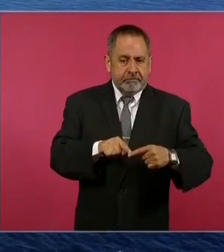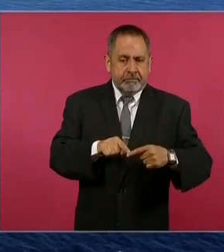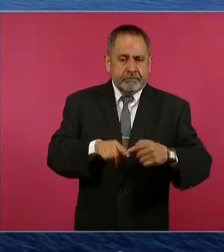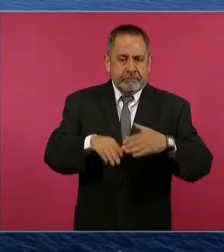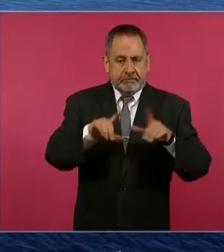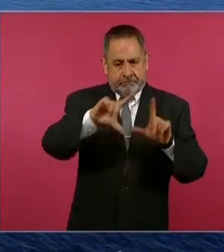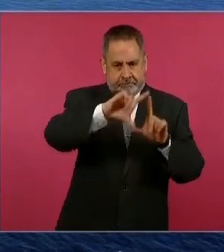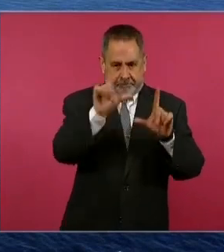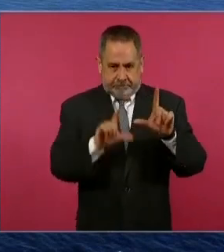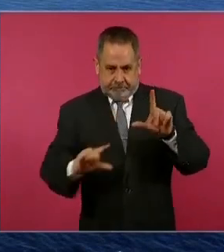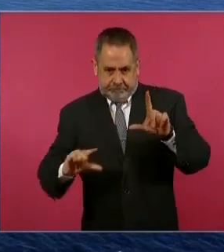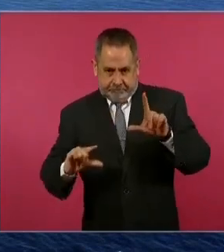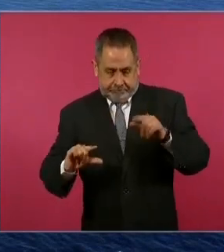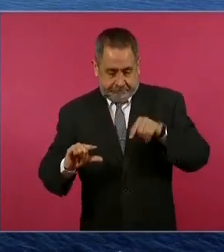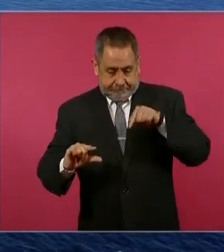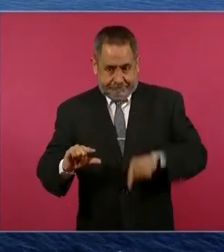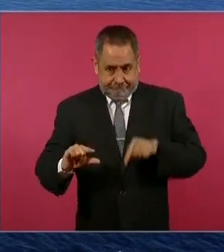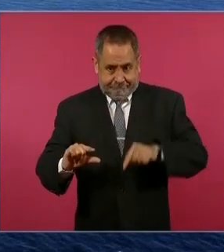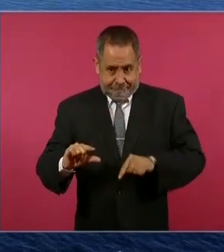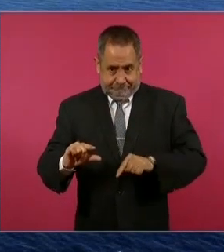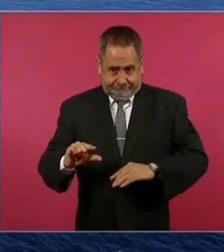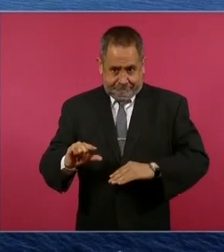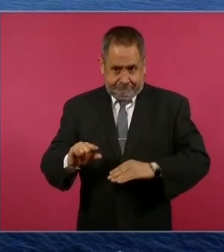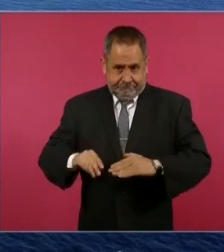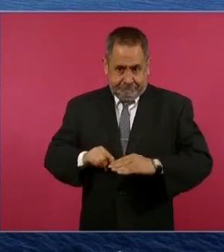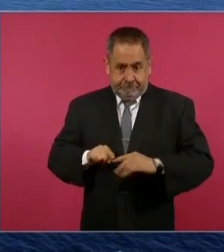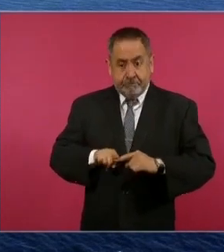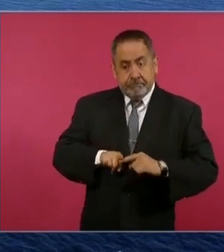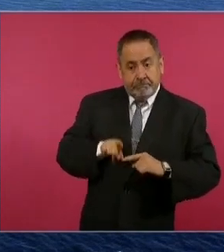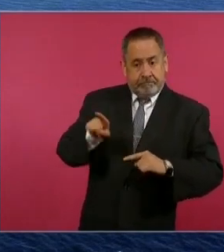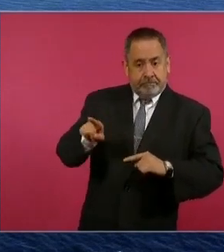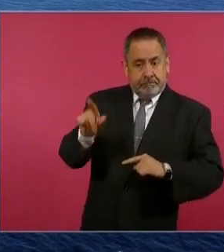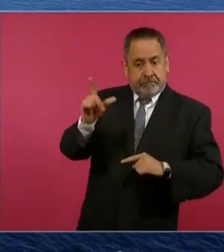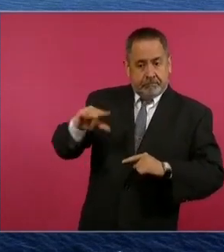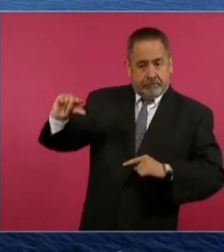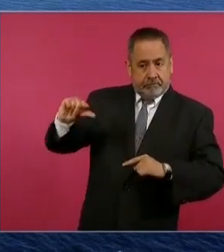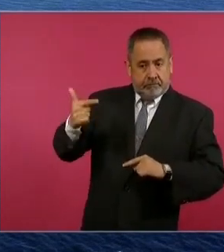pero se quiere hacer en menos tiempo.